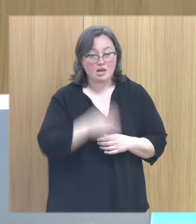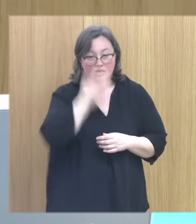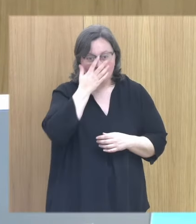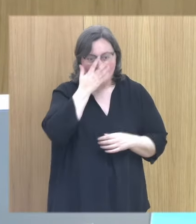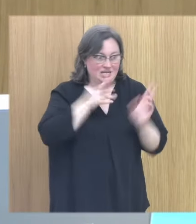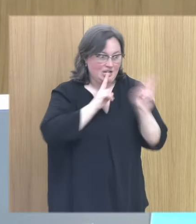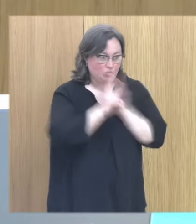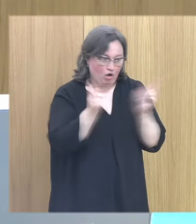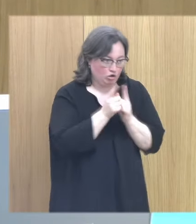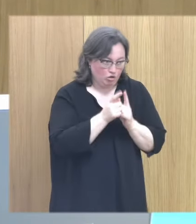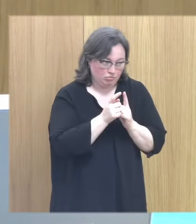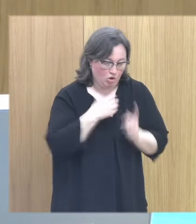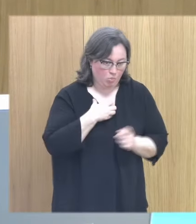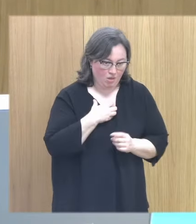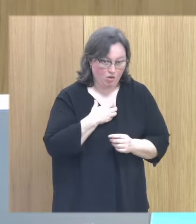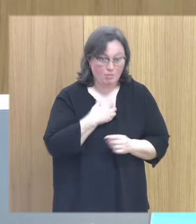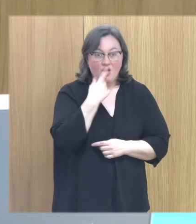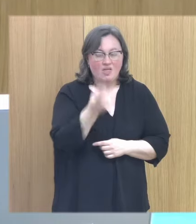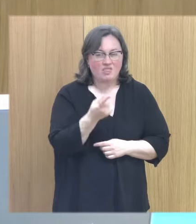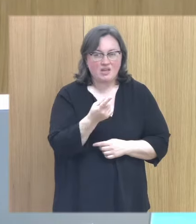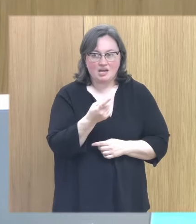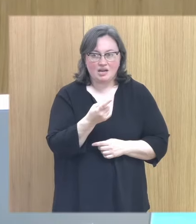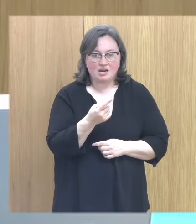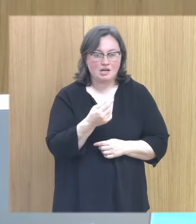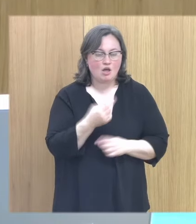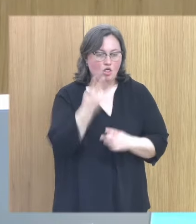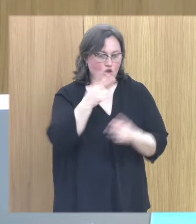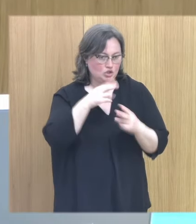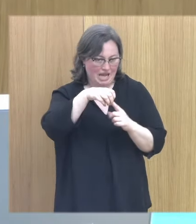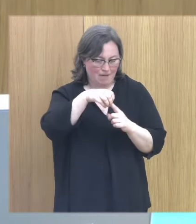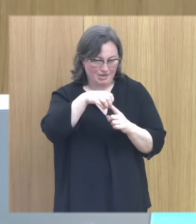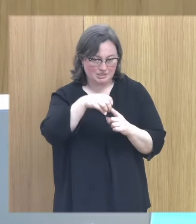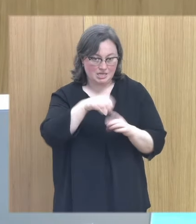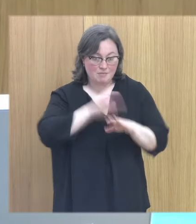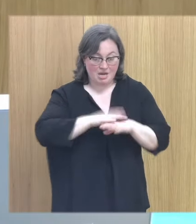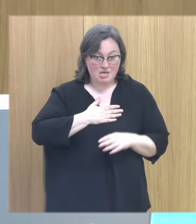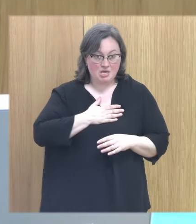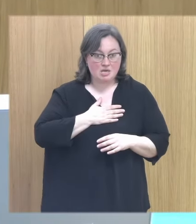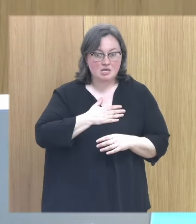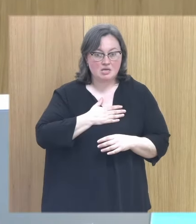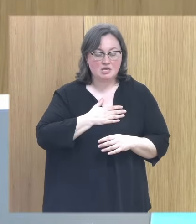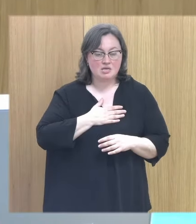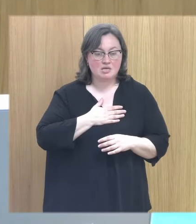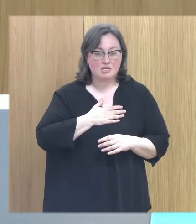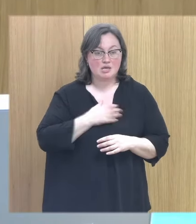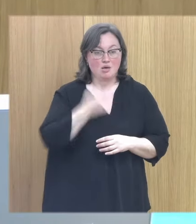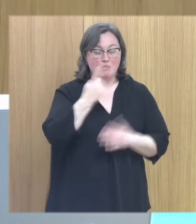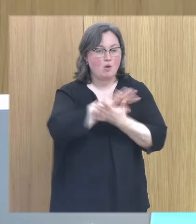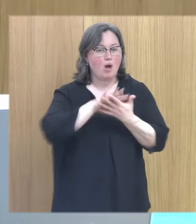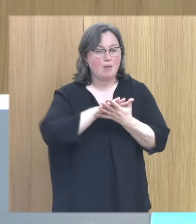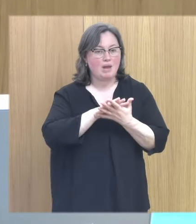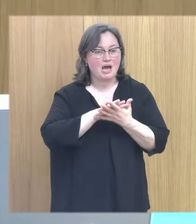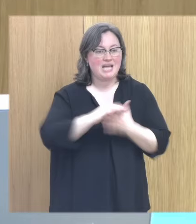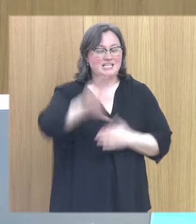te lo puedo contestar en breve pero solo por dar dos claves a mí me parece que no es primero que cuando